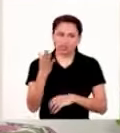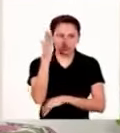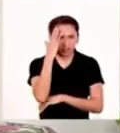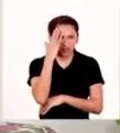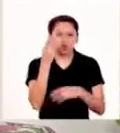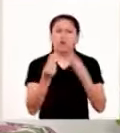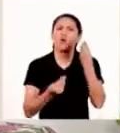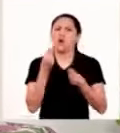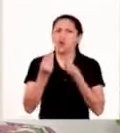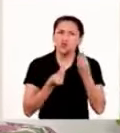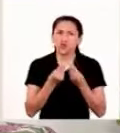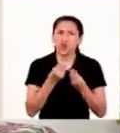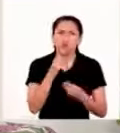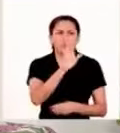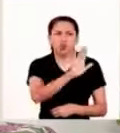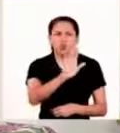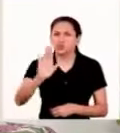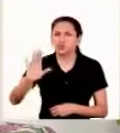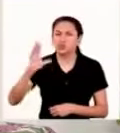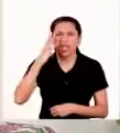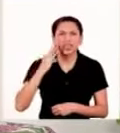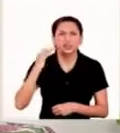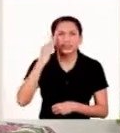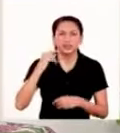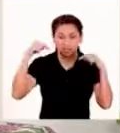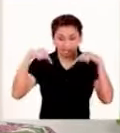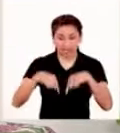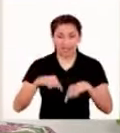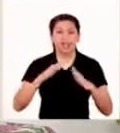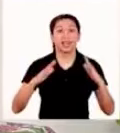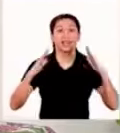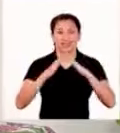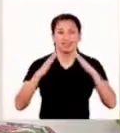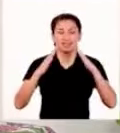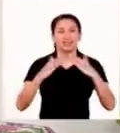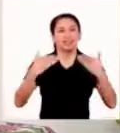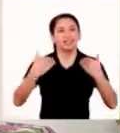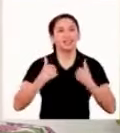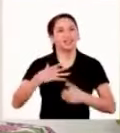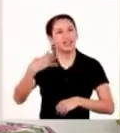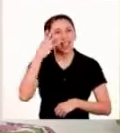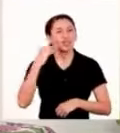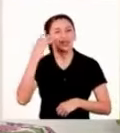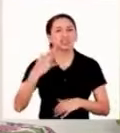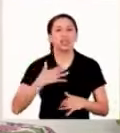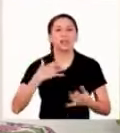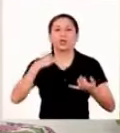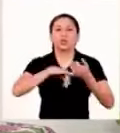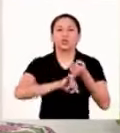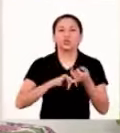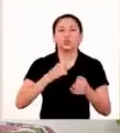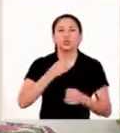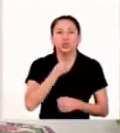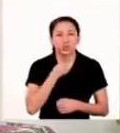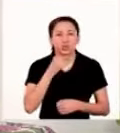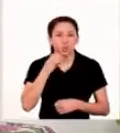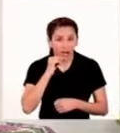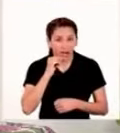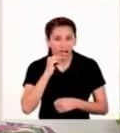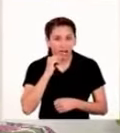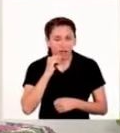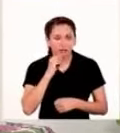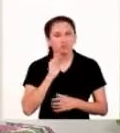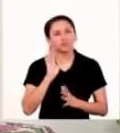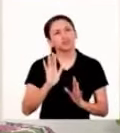cómo son las experiencias de otras familias. Aquí en casa tuvimos la experiencia de vivir con mi suegra un tiempo.